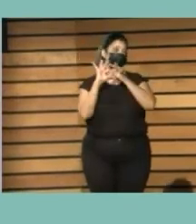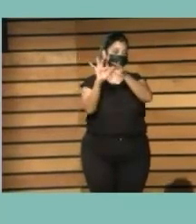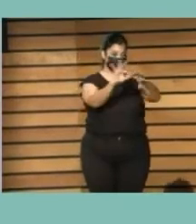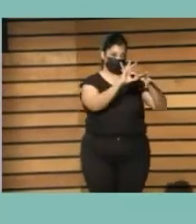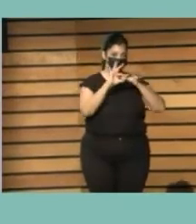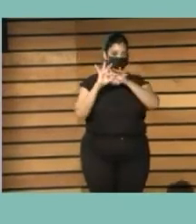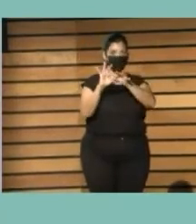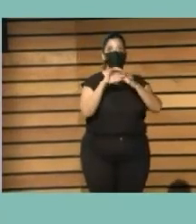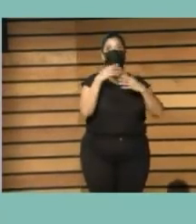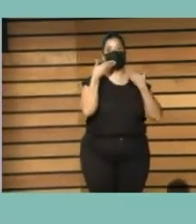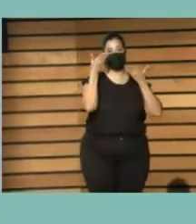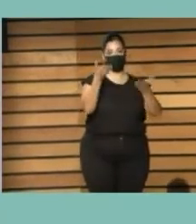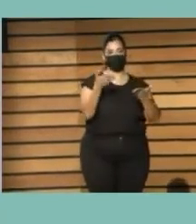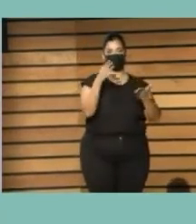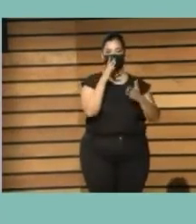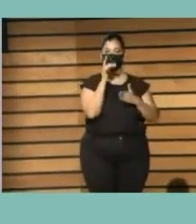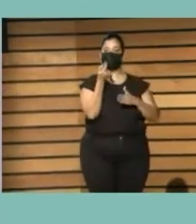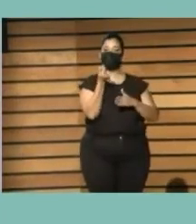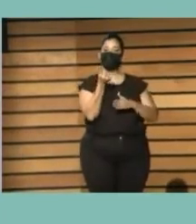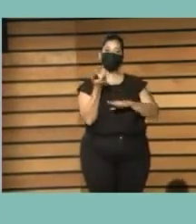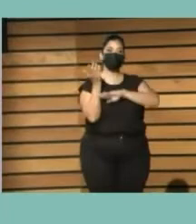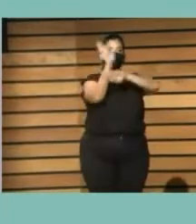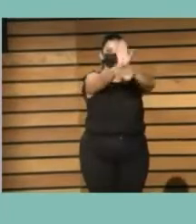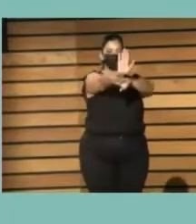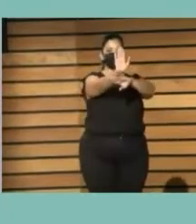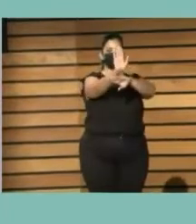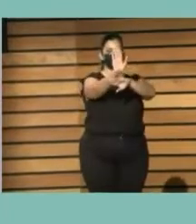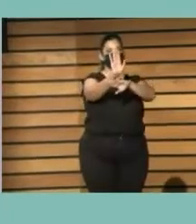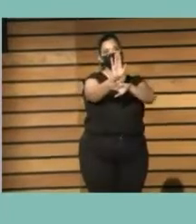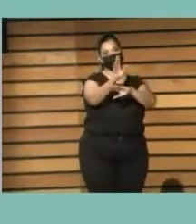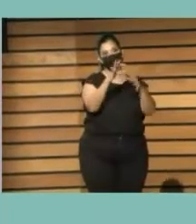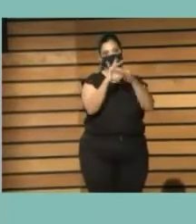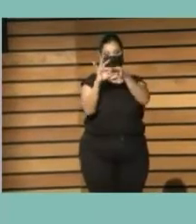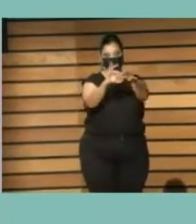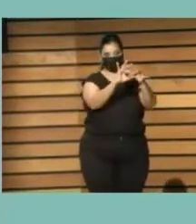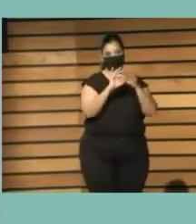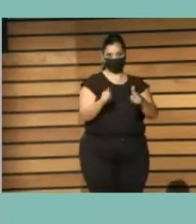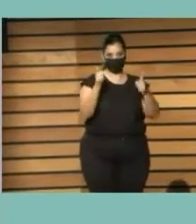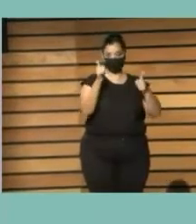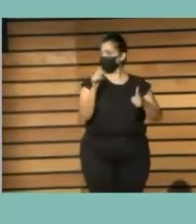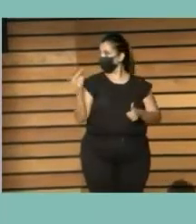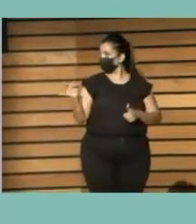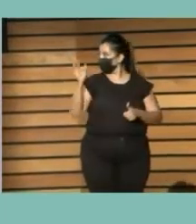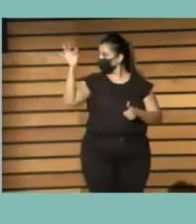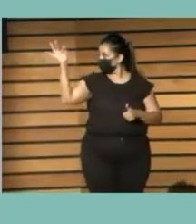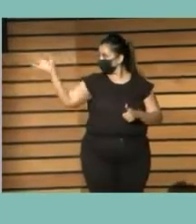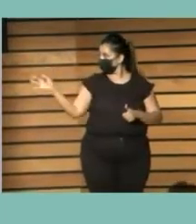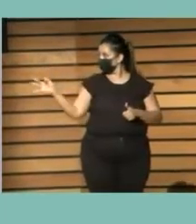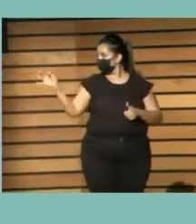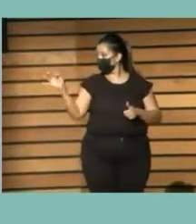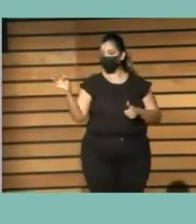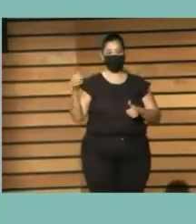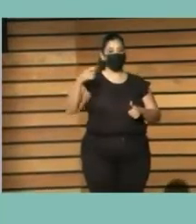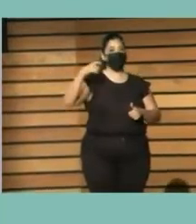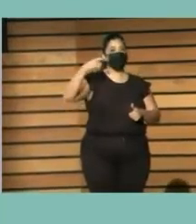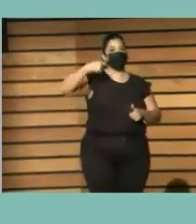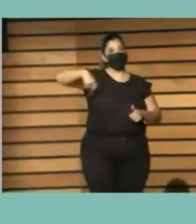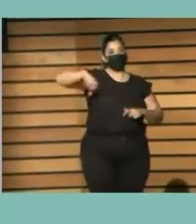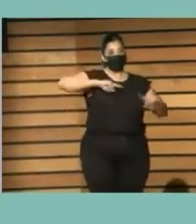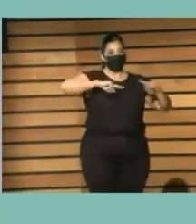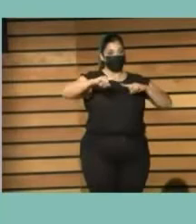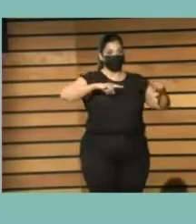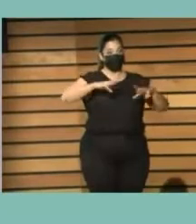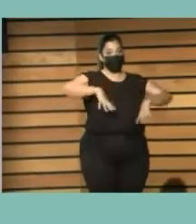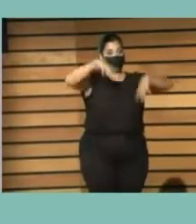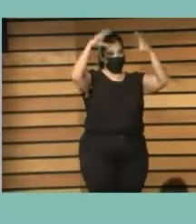lograr un mayor impacto en esta labor de las bibliotecas públicas. Y finalmente, Loli León, directora de la Biblioteca Municipal de Arucas